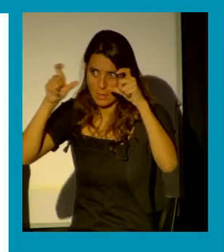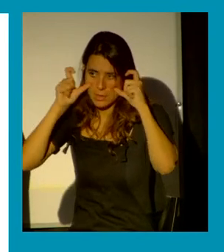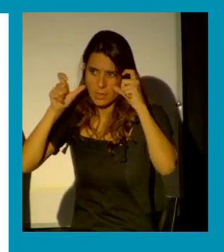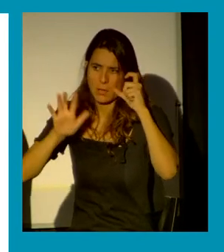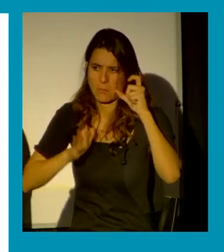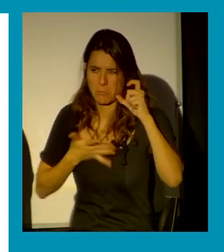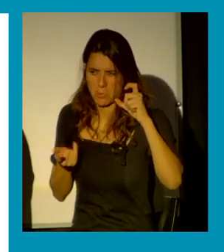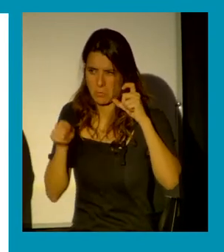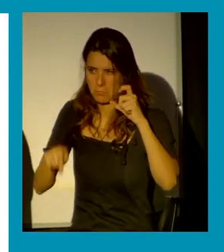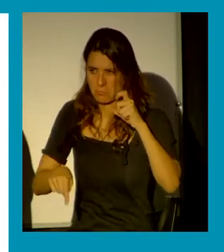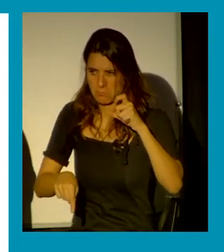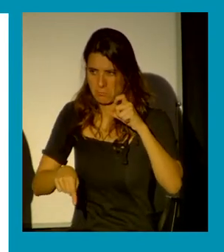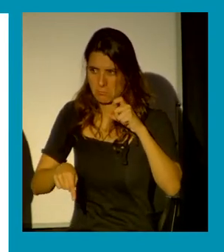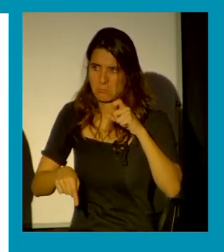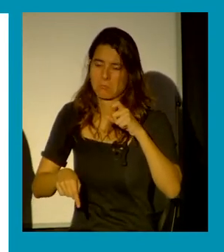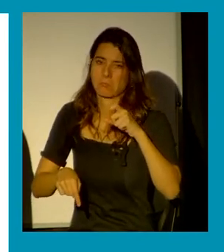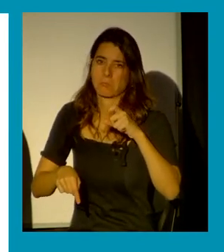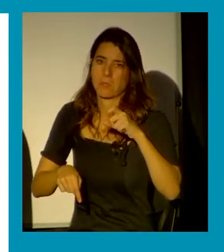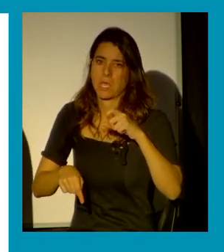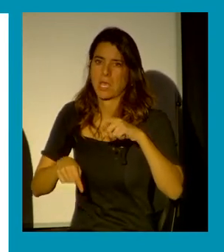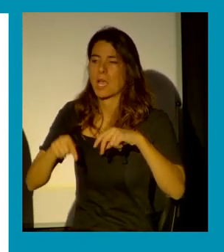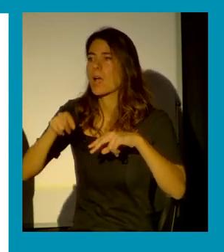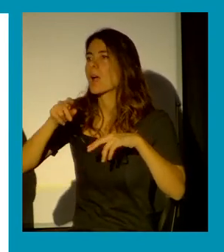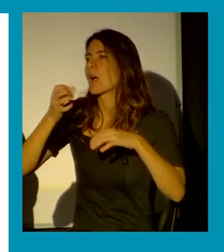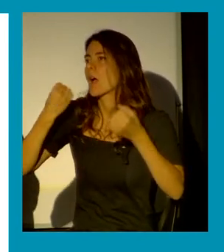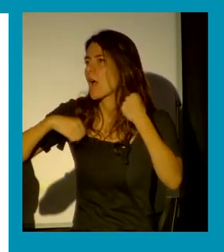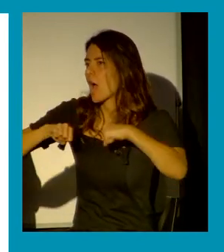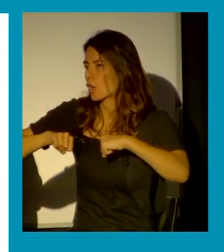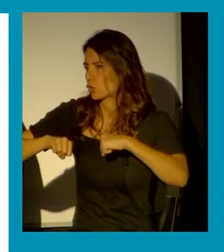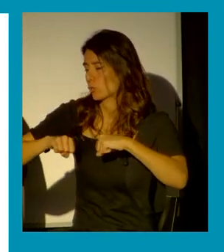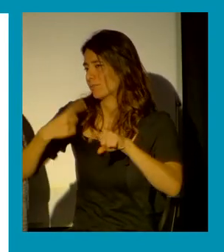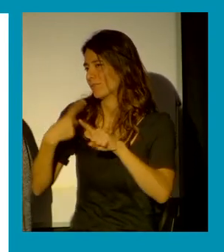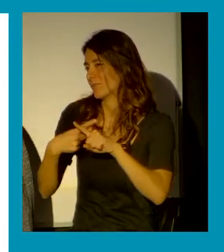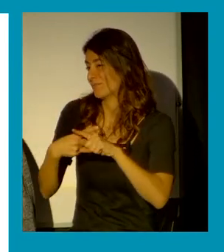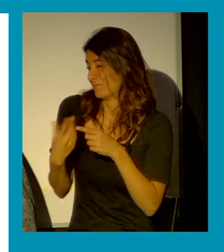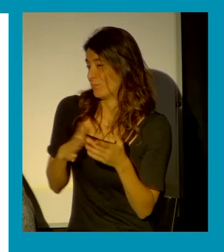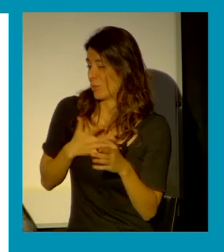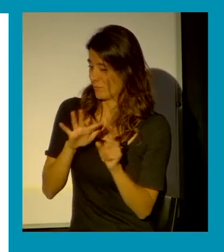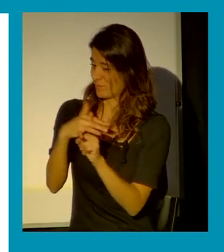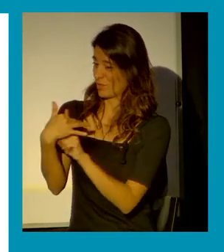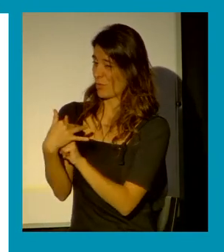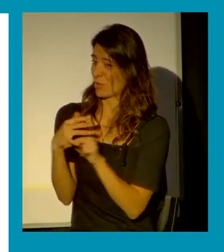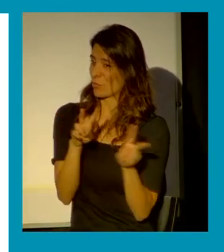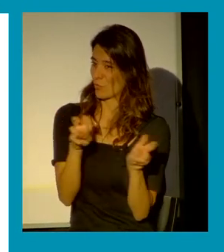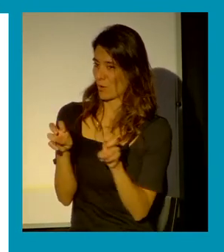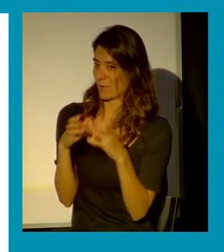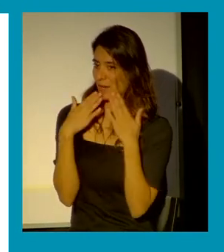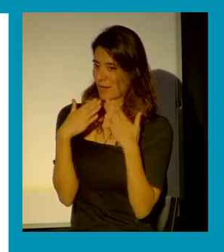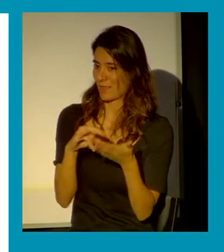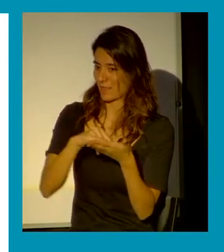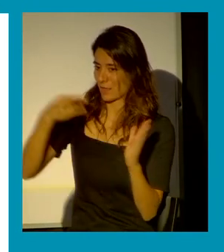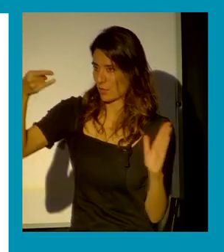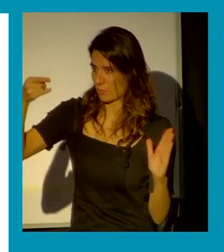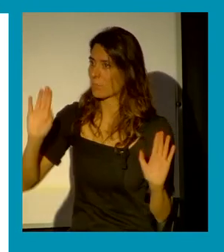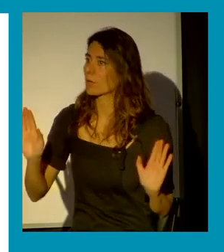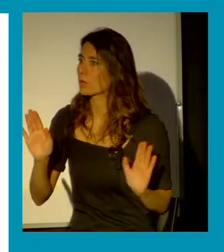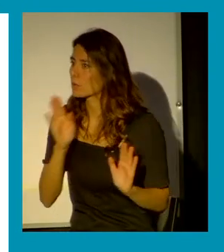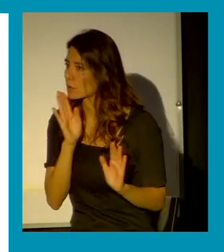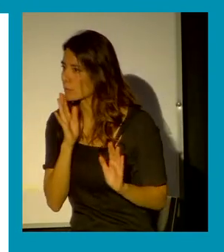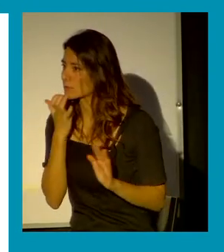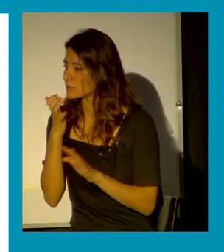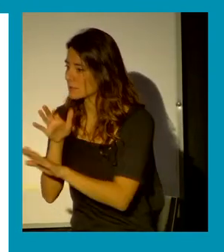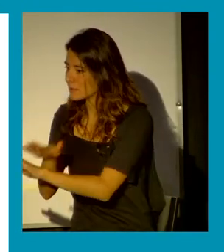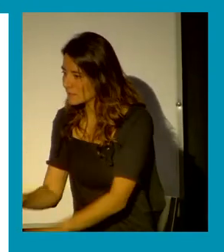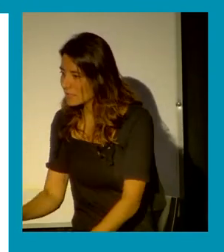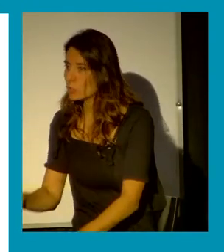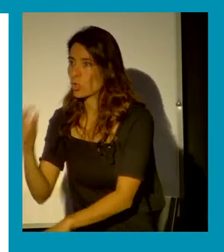imbrincados en estos casos que son novedosos respecto de la tecnología, pero tenemos las viejas violencias de los niños, niños y adolescentes sin resolver.